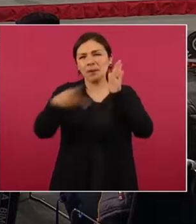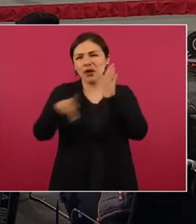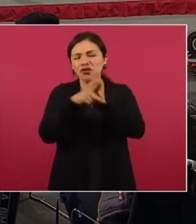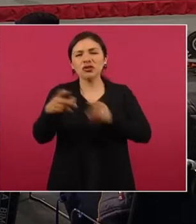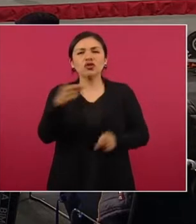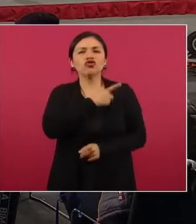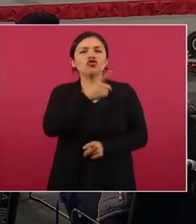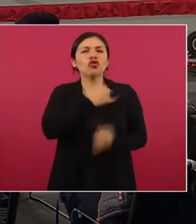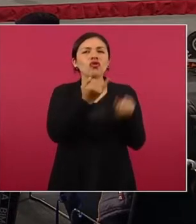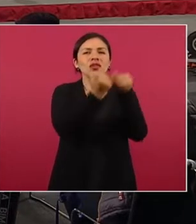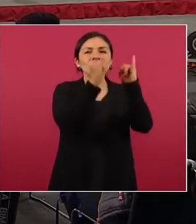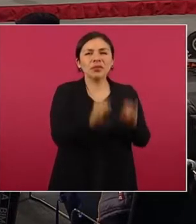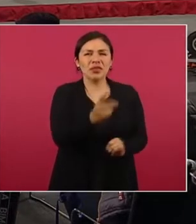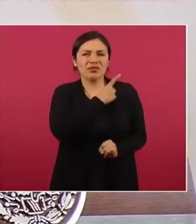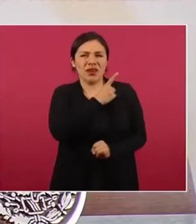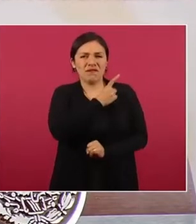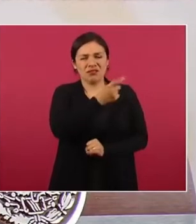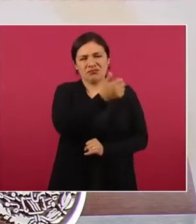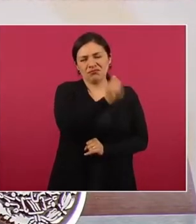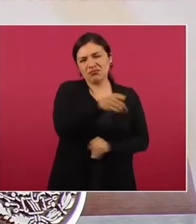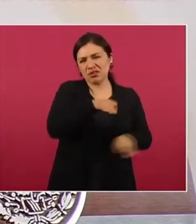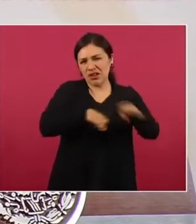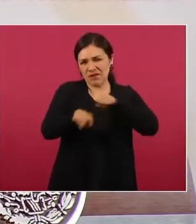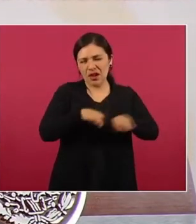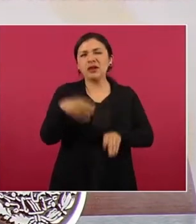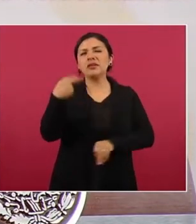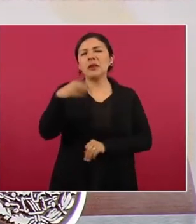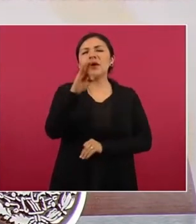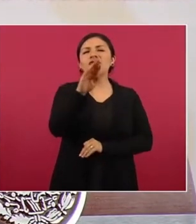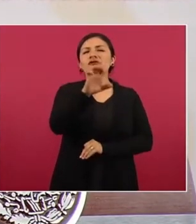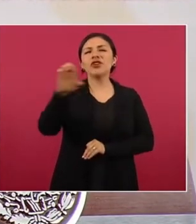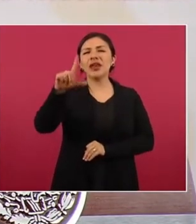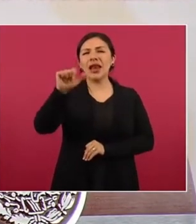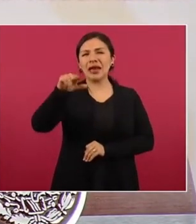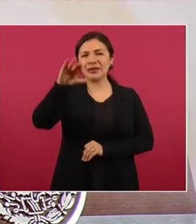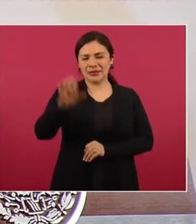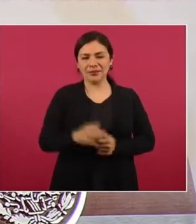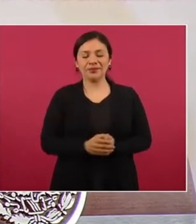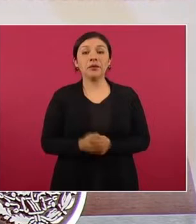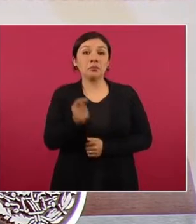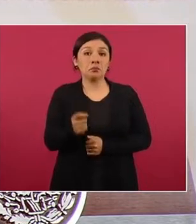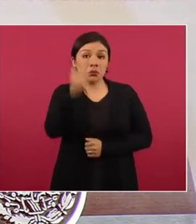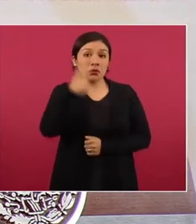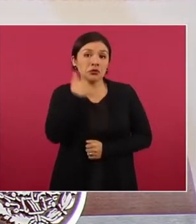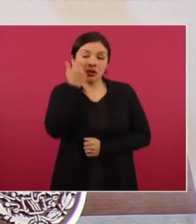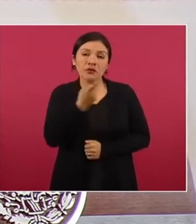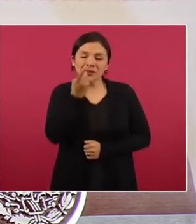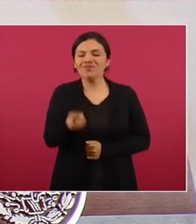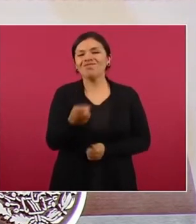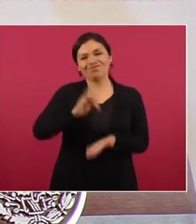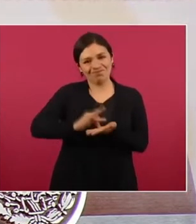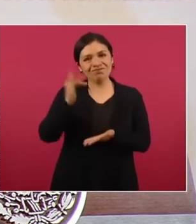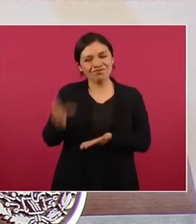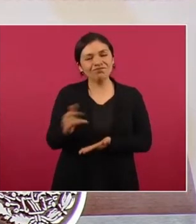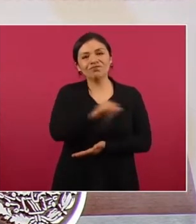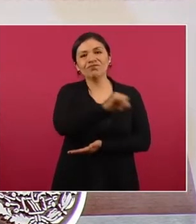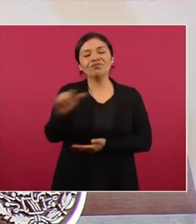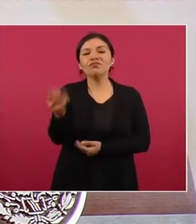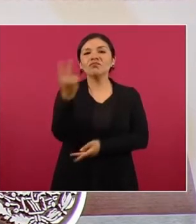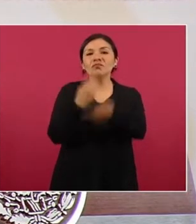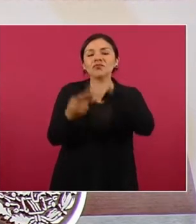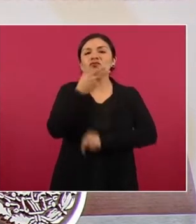independientes o freelance, como se les conoce. Antes que nada, queremos agradecer la presencia de